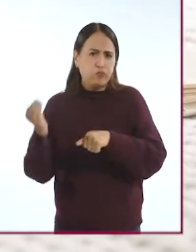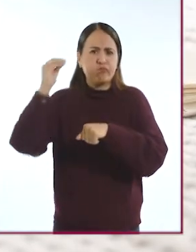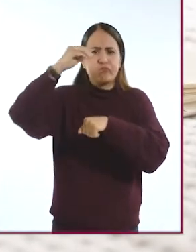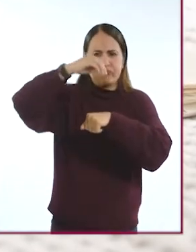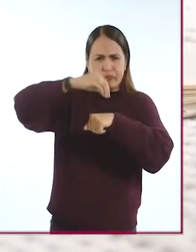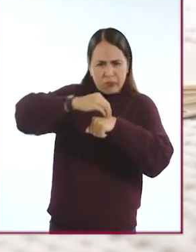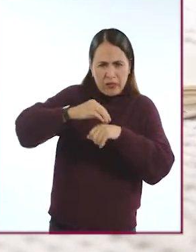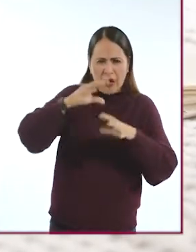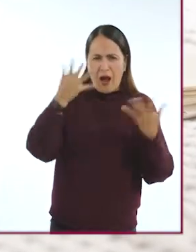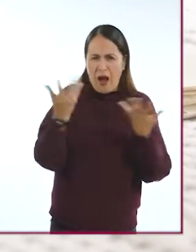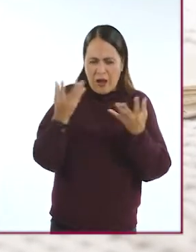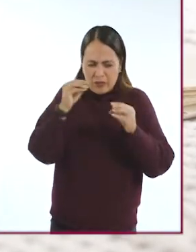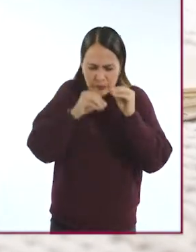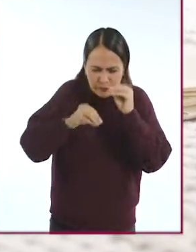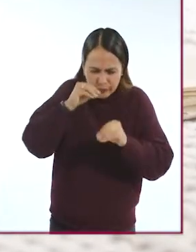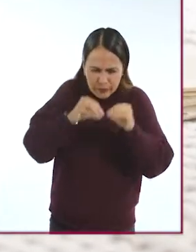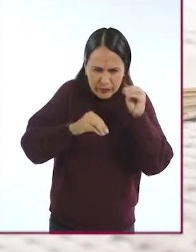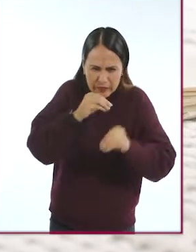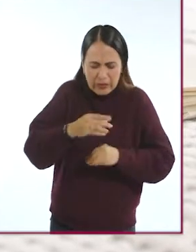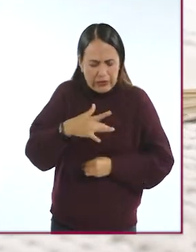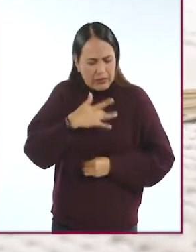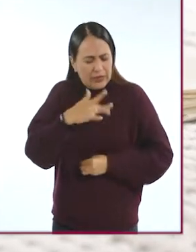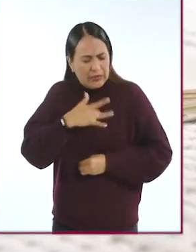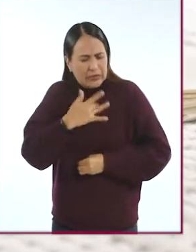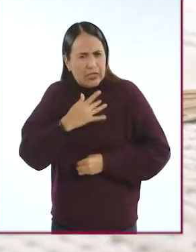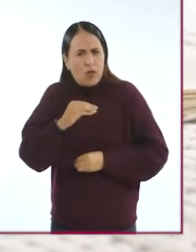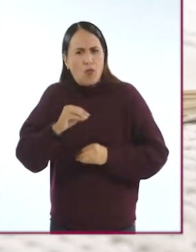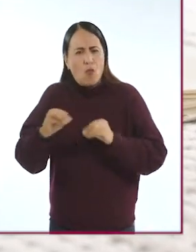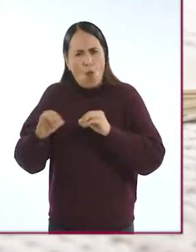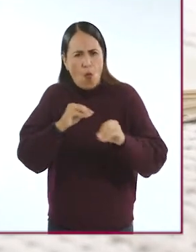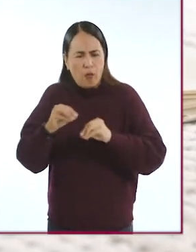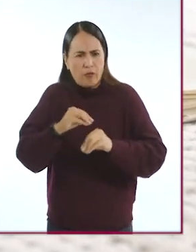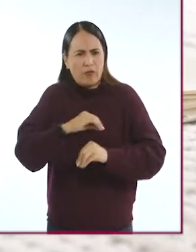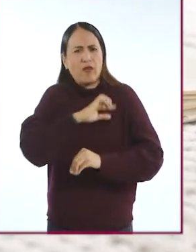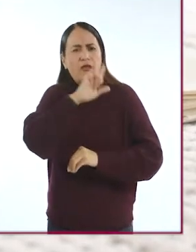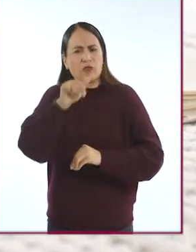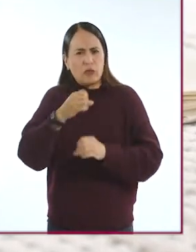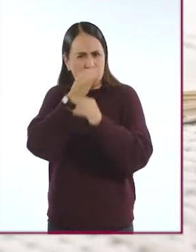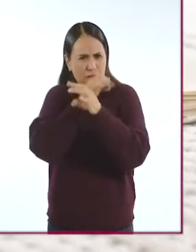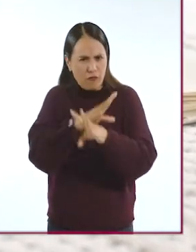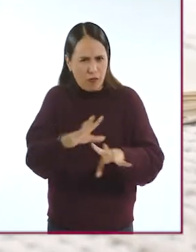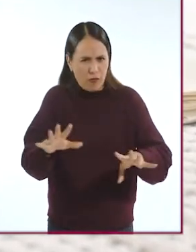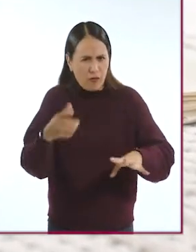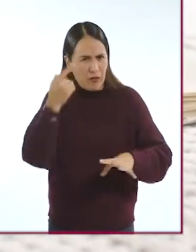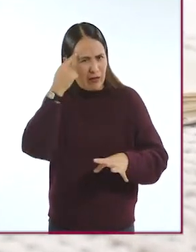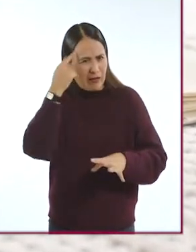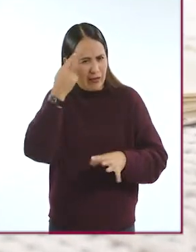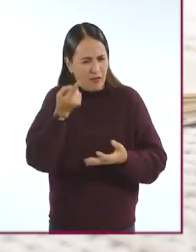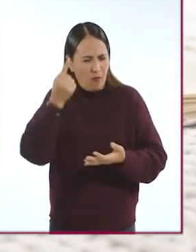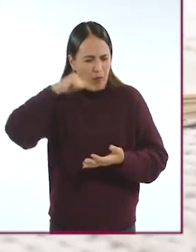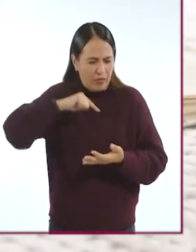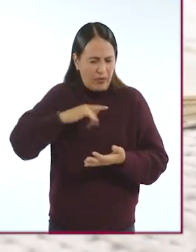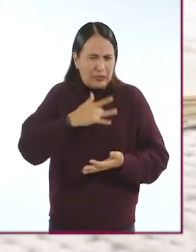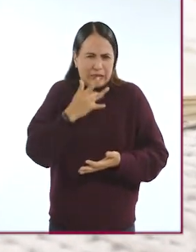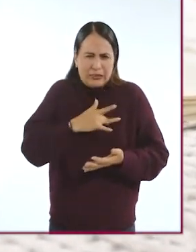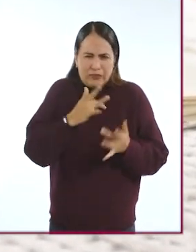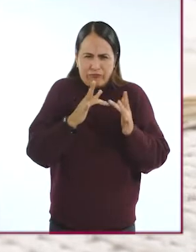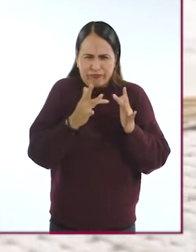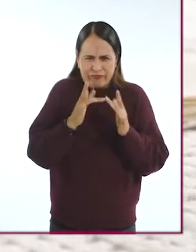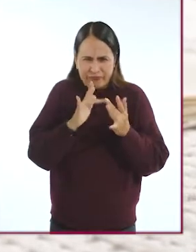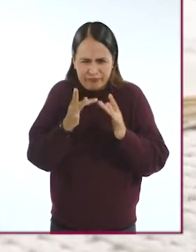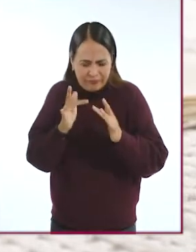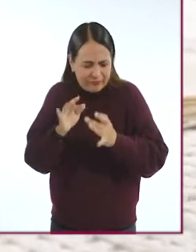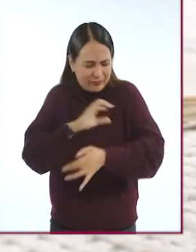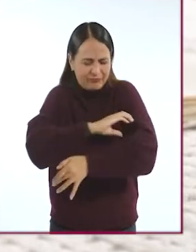desarrollar una prótesis que sea capaz de traducir en movimiento la información enviada por los nervios y músculos aún